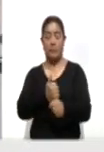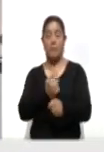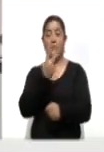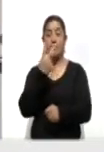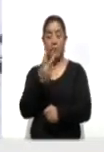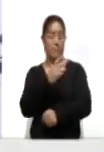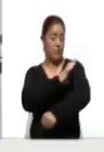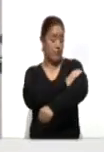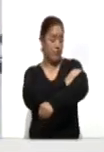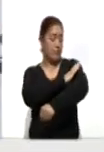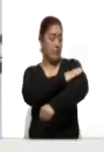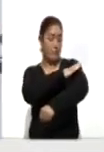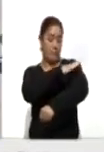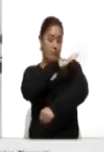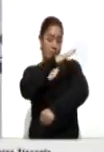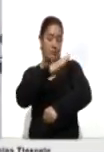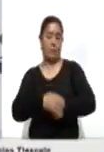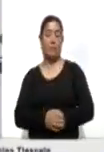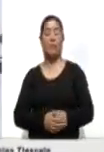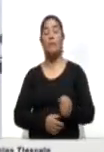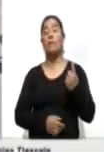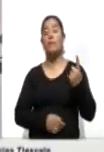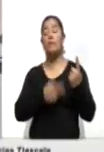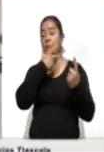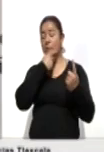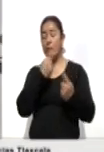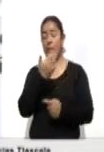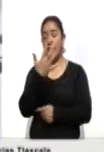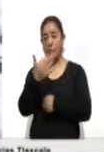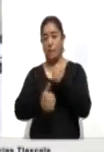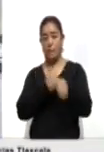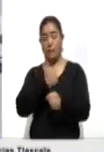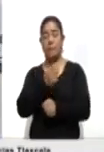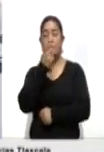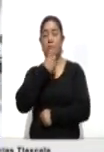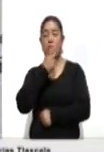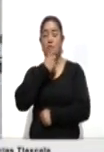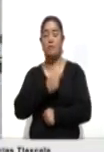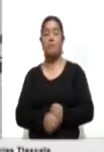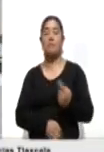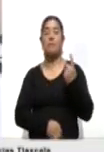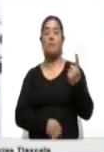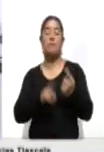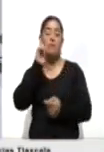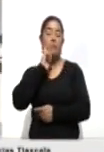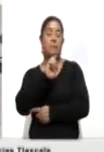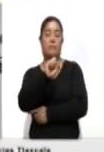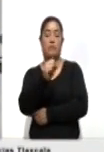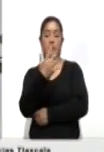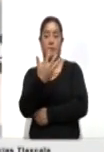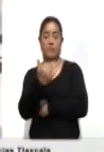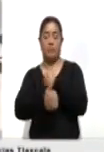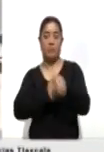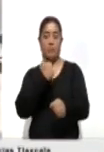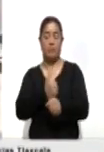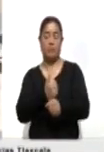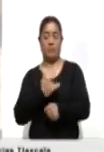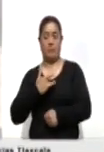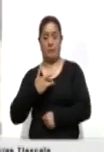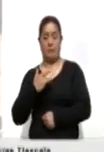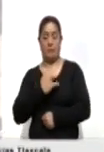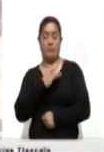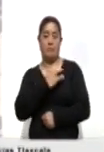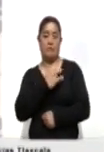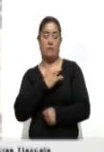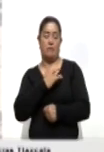hipertensión arterial sistémica, un masculino de 55 años con diabetes mellitus y una mujer de 65 años con cardiopatía.